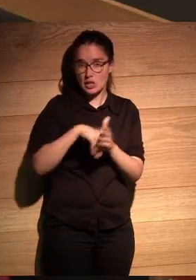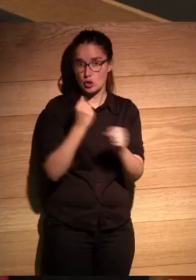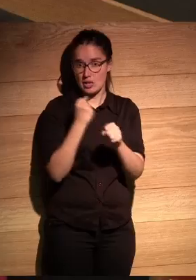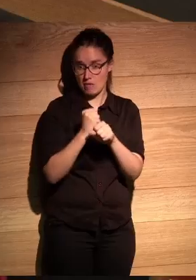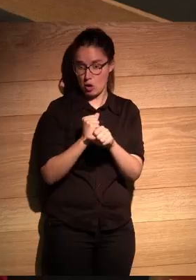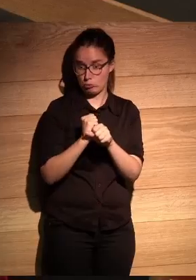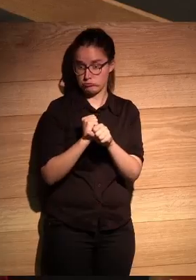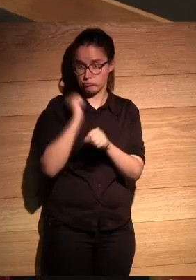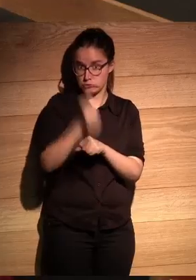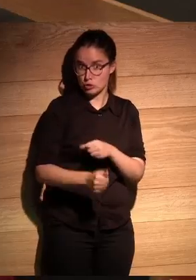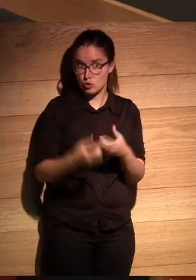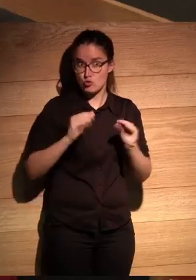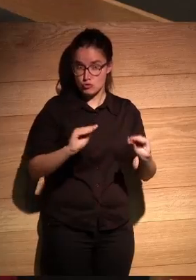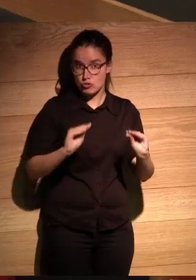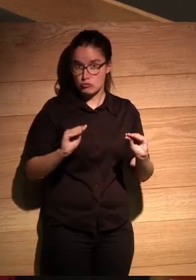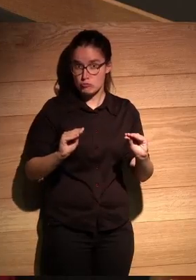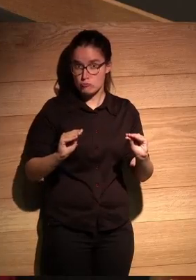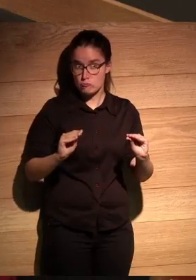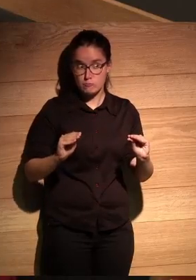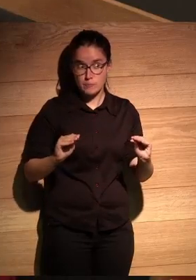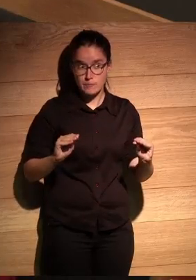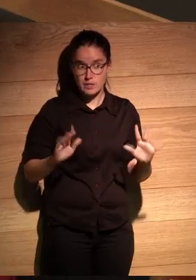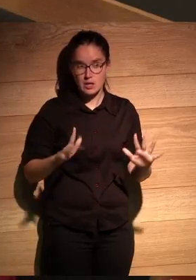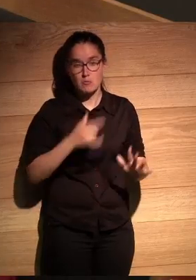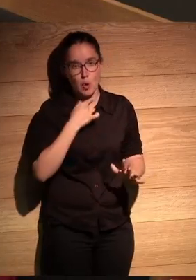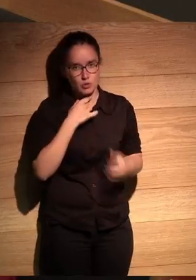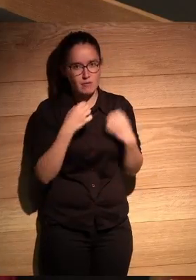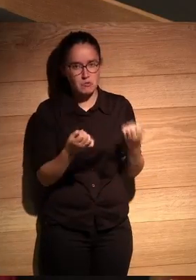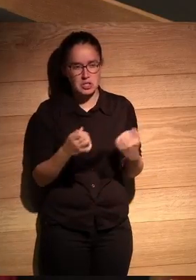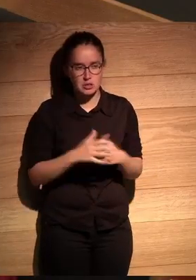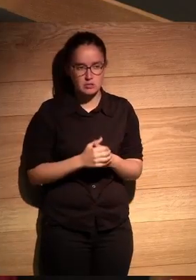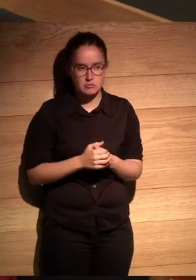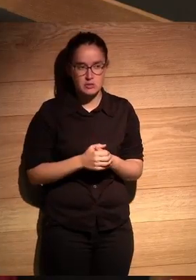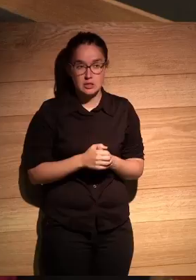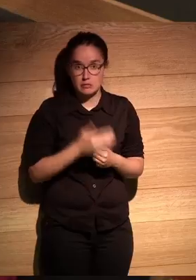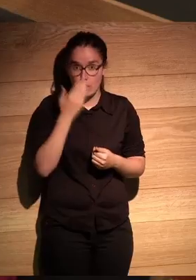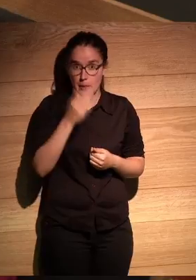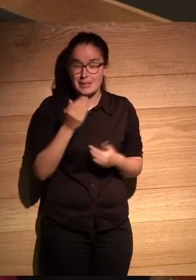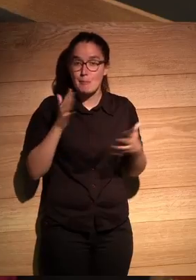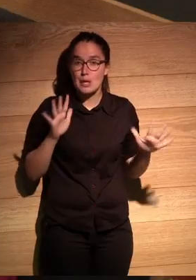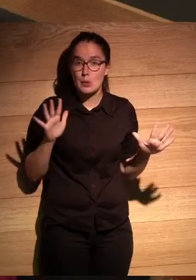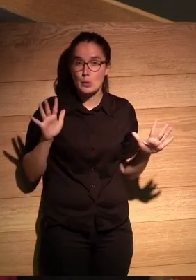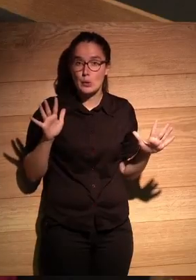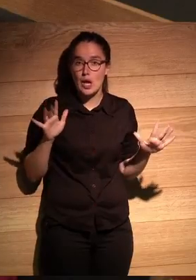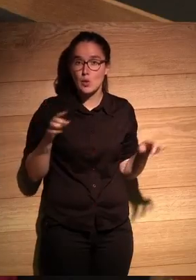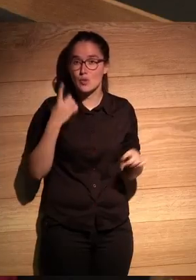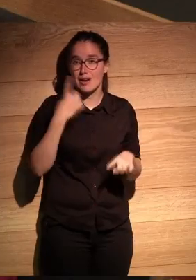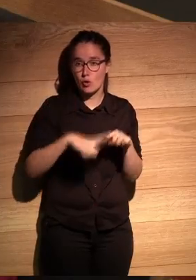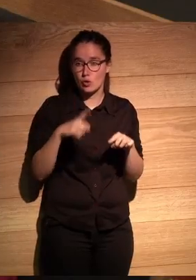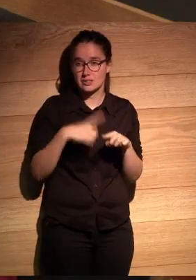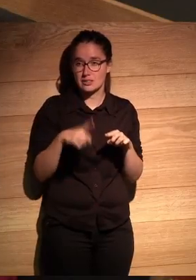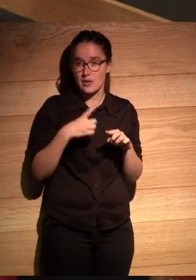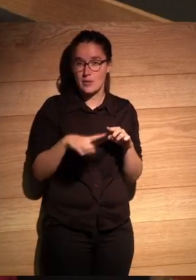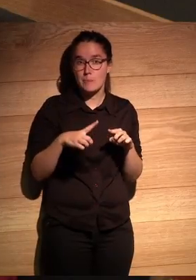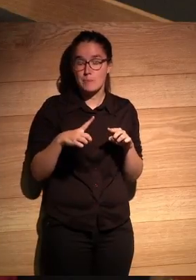trabajo te lo pregunto a ti bueno no a él le gustaba mucho la verdad pero tampoco hay una cosa que